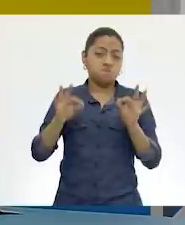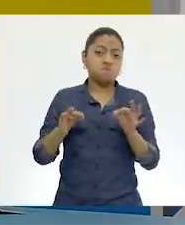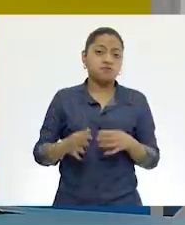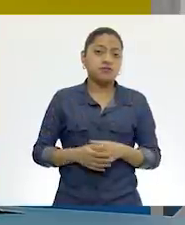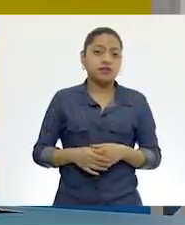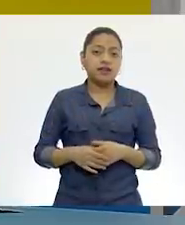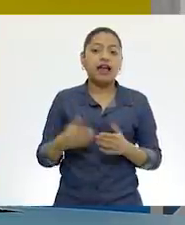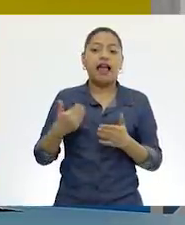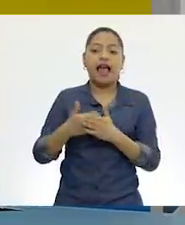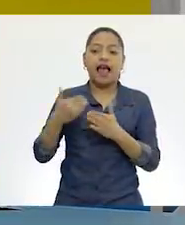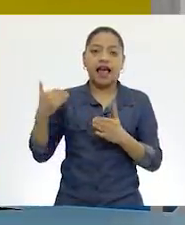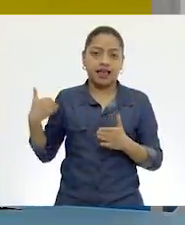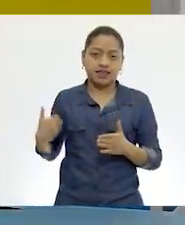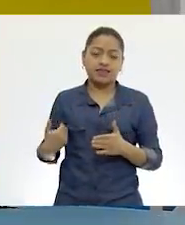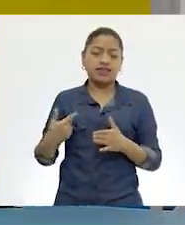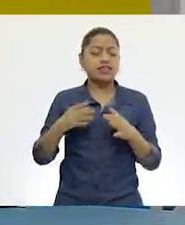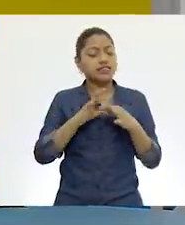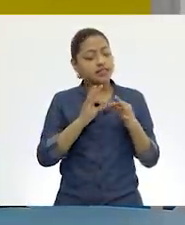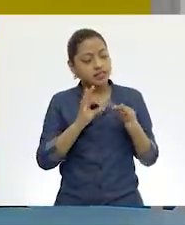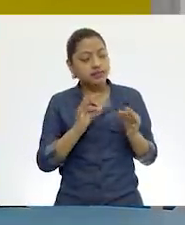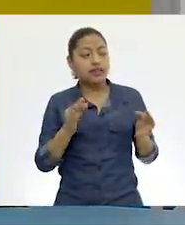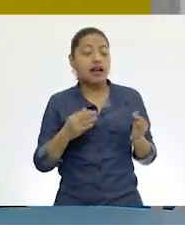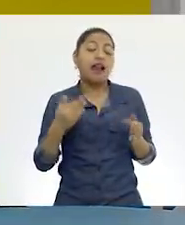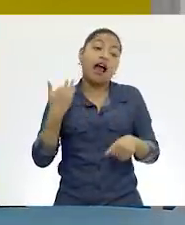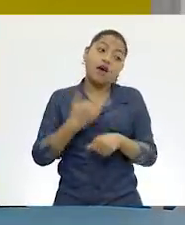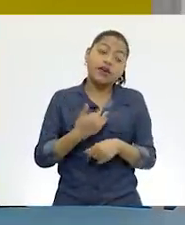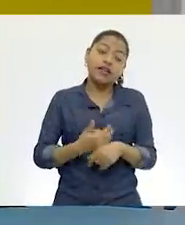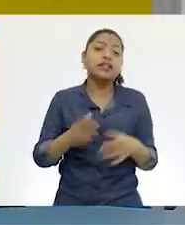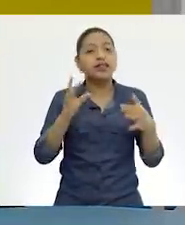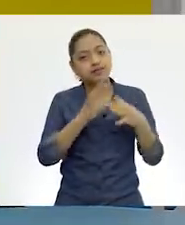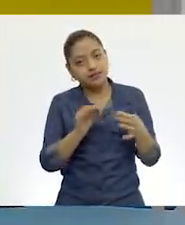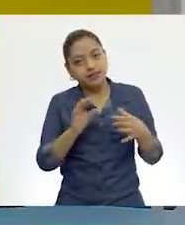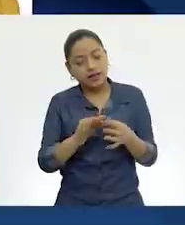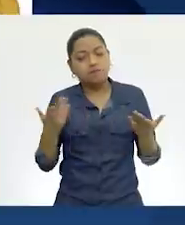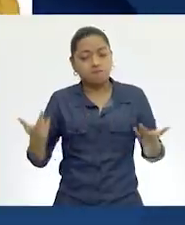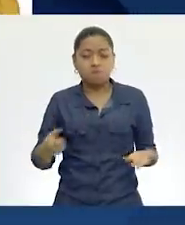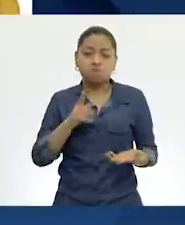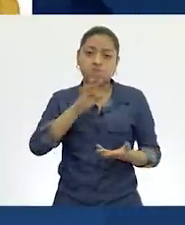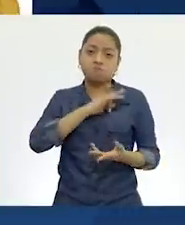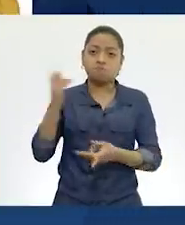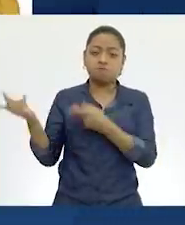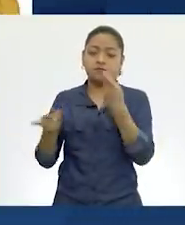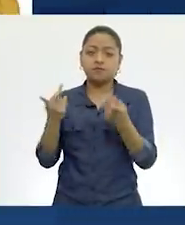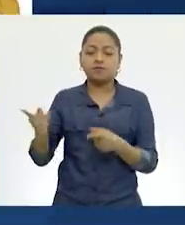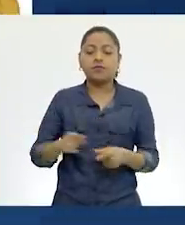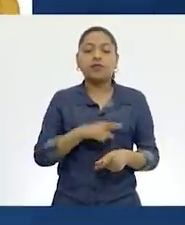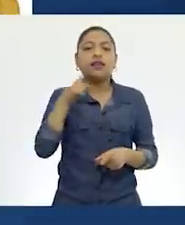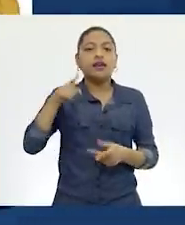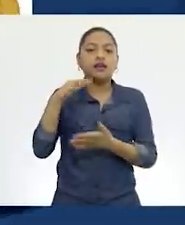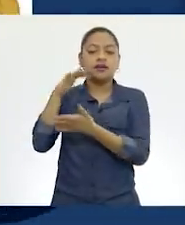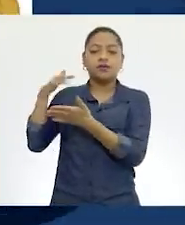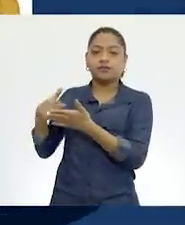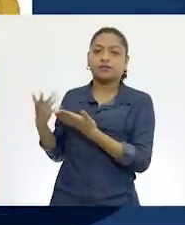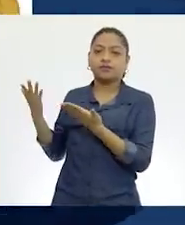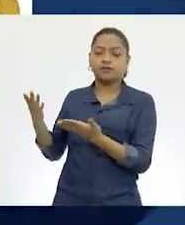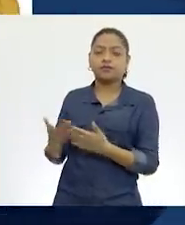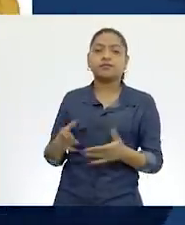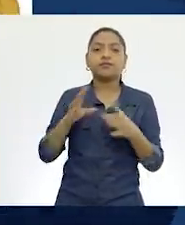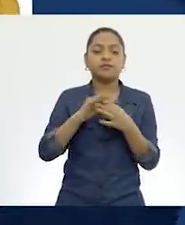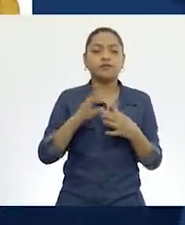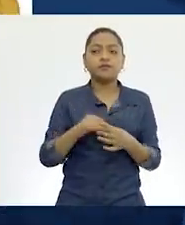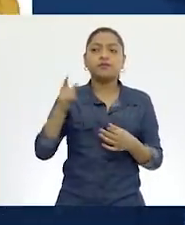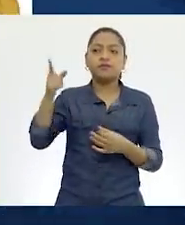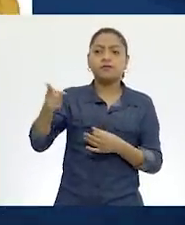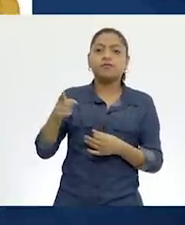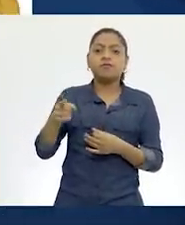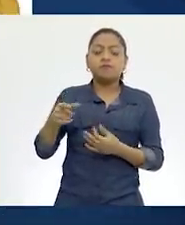era así, ahora es así. Muy bien, María, qué interesante. Y también dice, ¿qué información pueden aportar sobre el lugar donde vives?